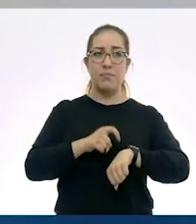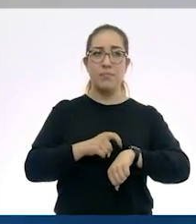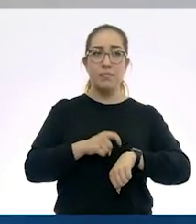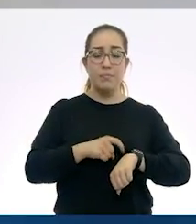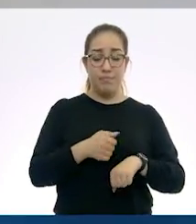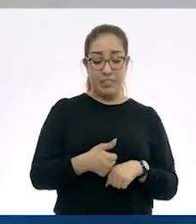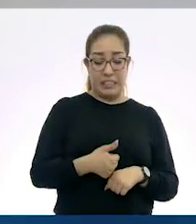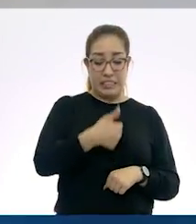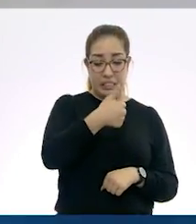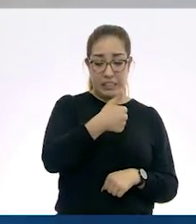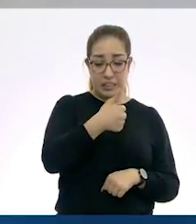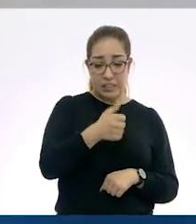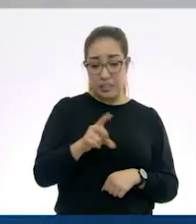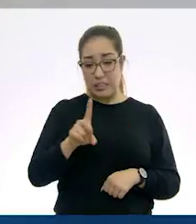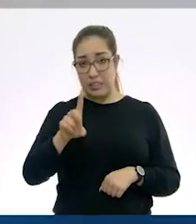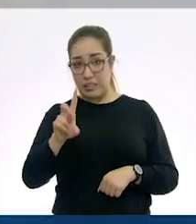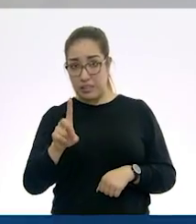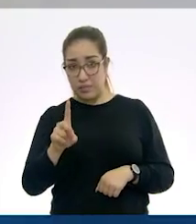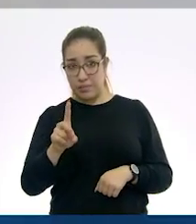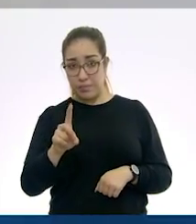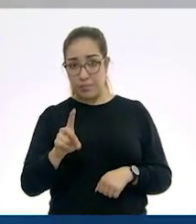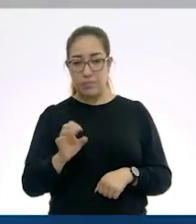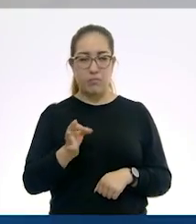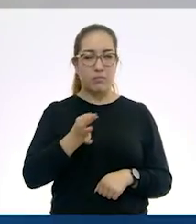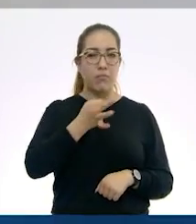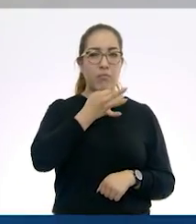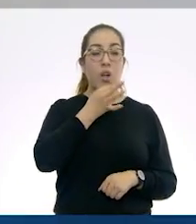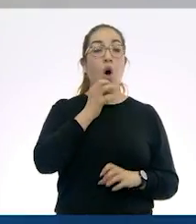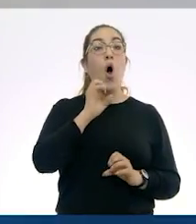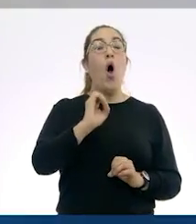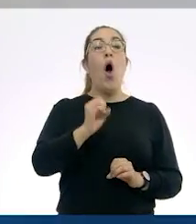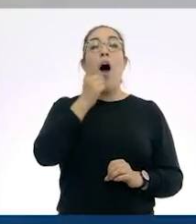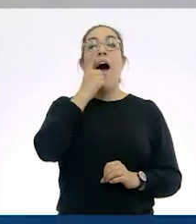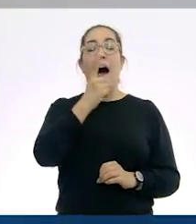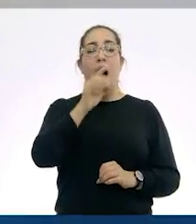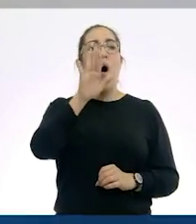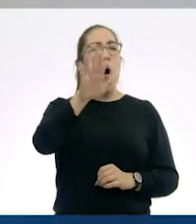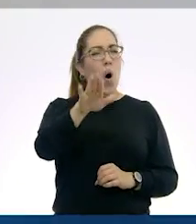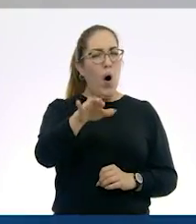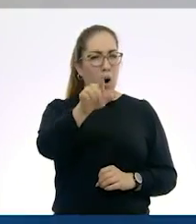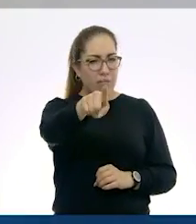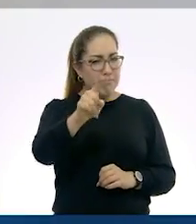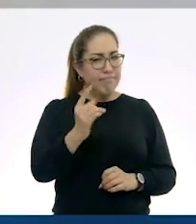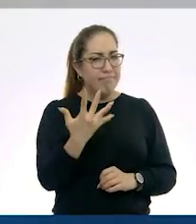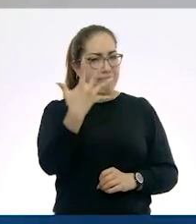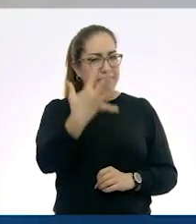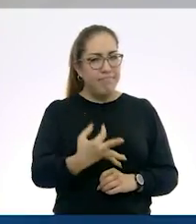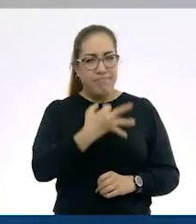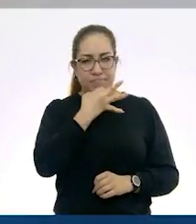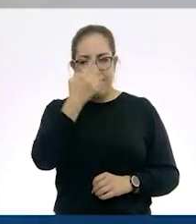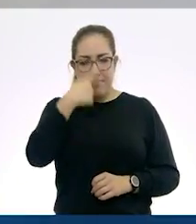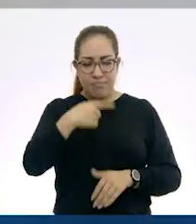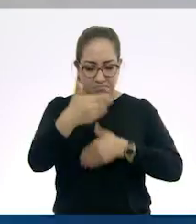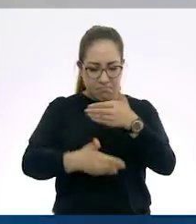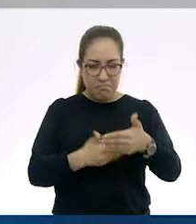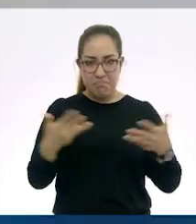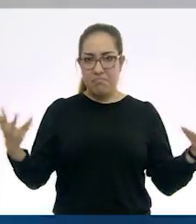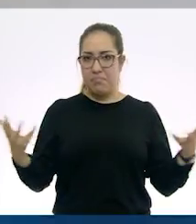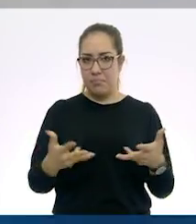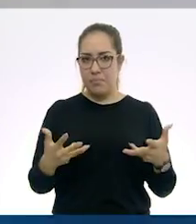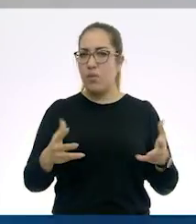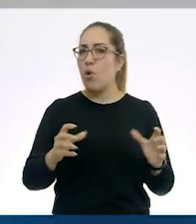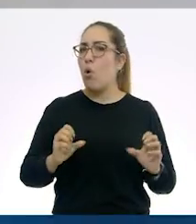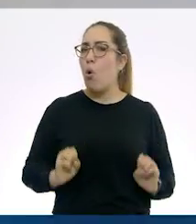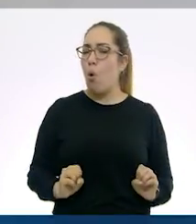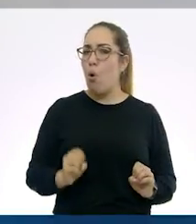30 minutos. O cuando les dicen, tienen 5 minutos para realizar una actividad. O alguien a lo mejor les